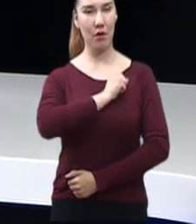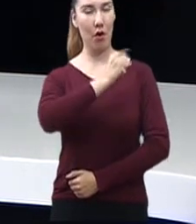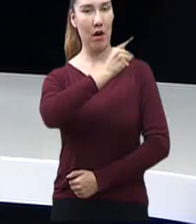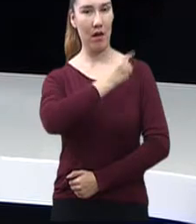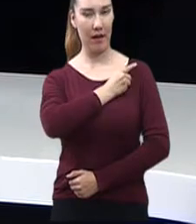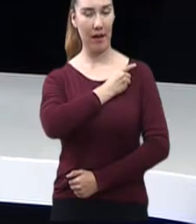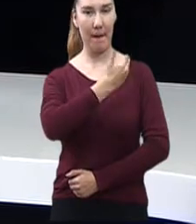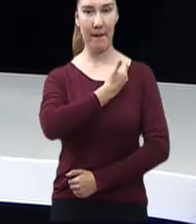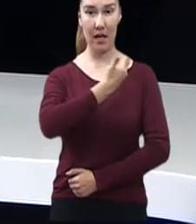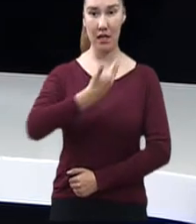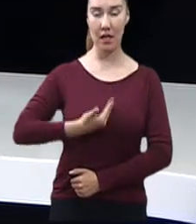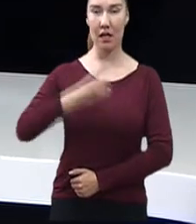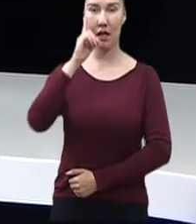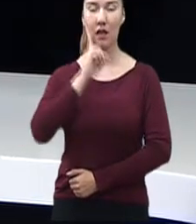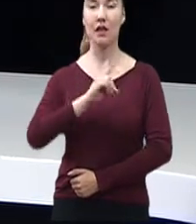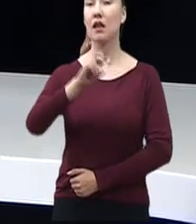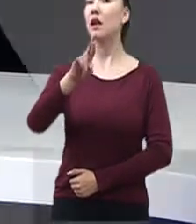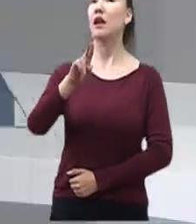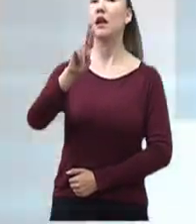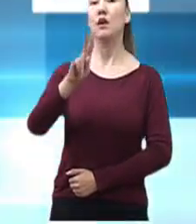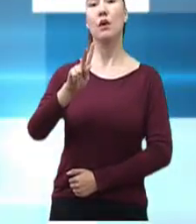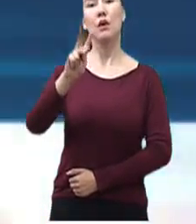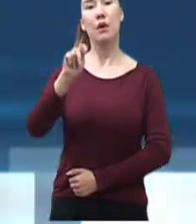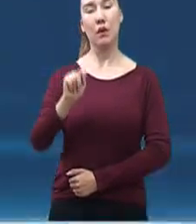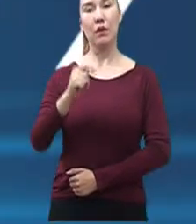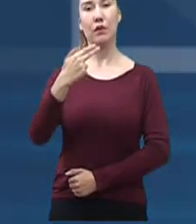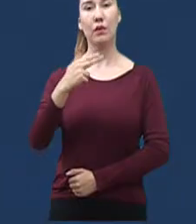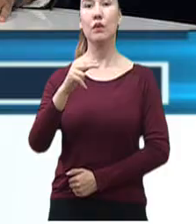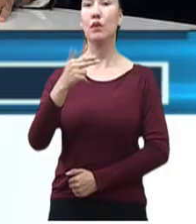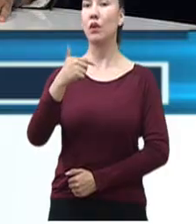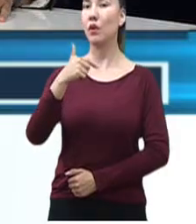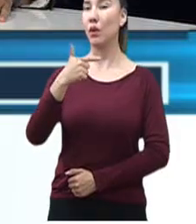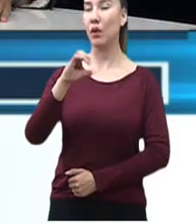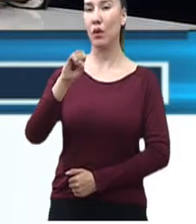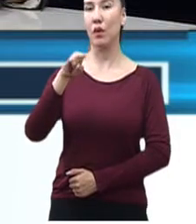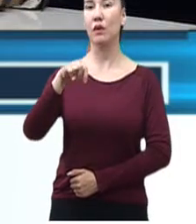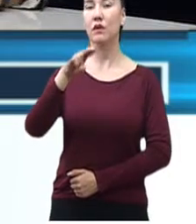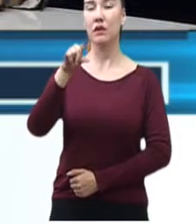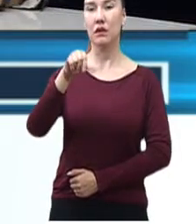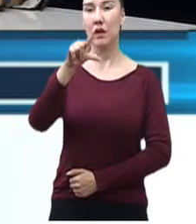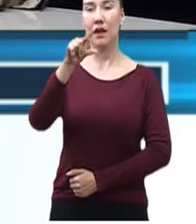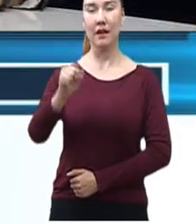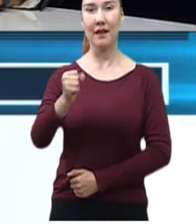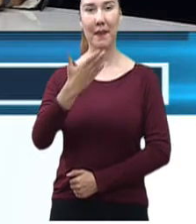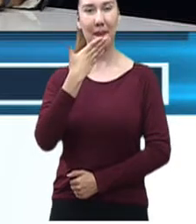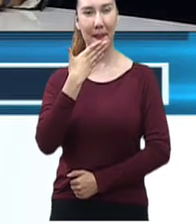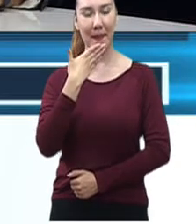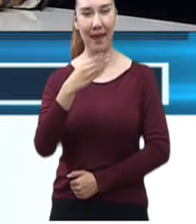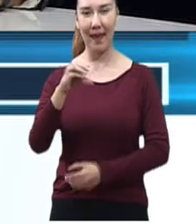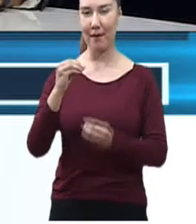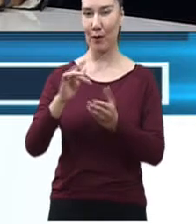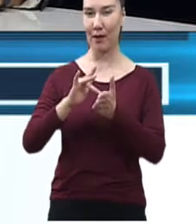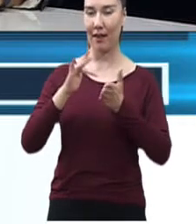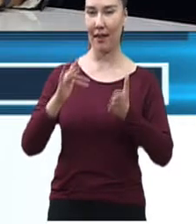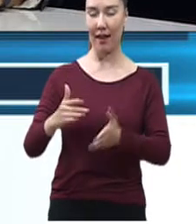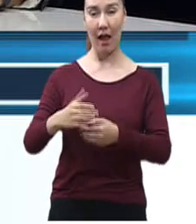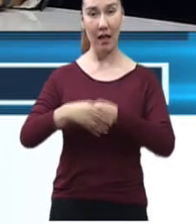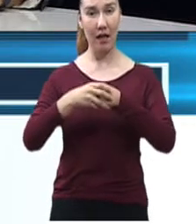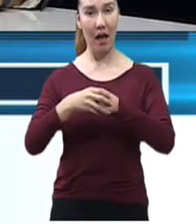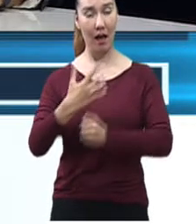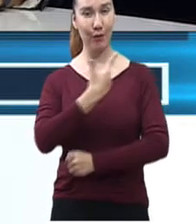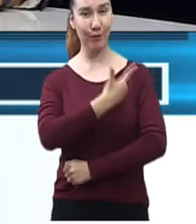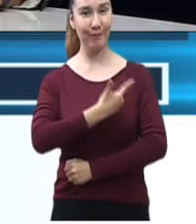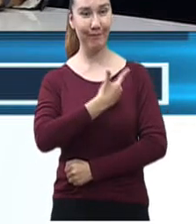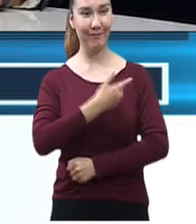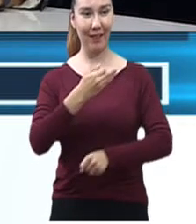Presidenta Ruth González Silva, ¿cómo ha estado? Muy bien, muchísimas gracias. Qué gusto saludarlos. Bueno, aunque sea a través de